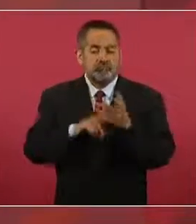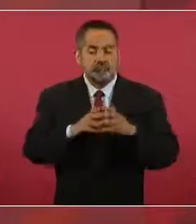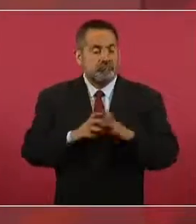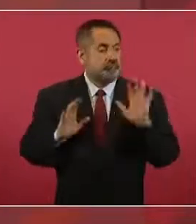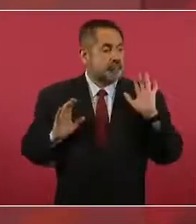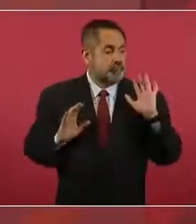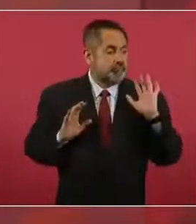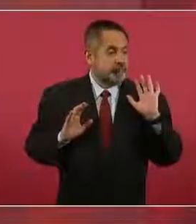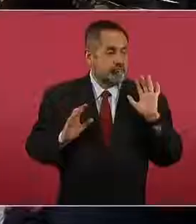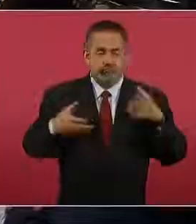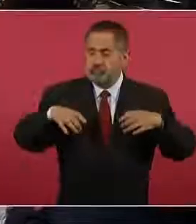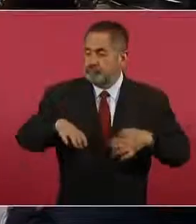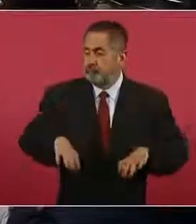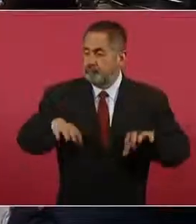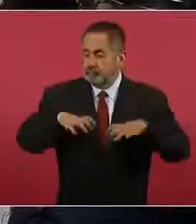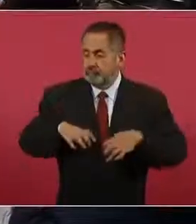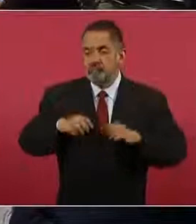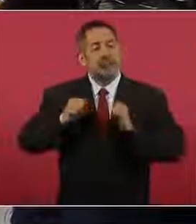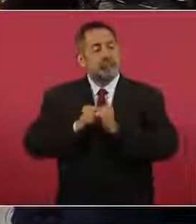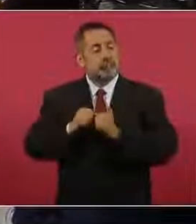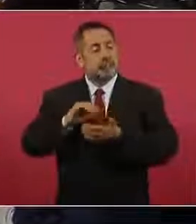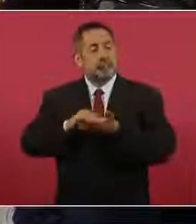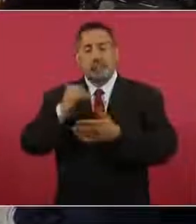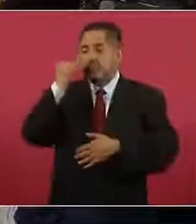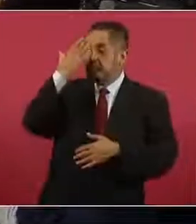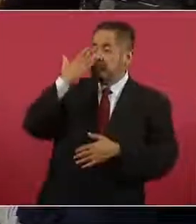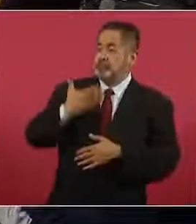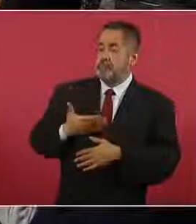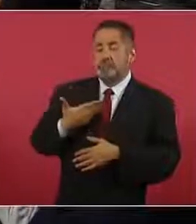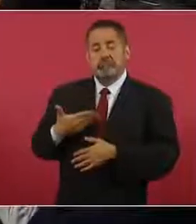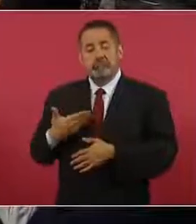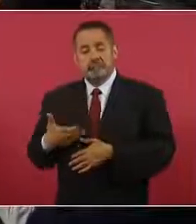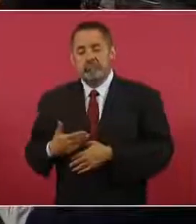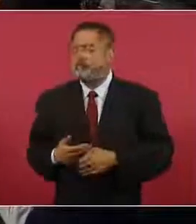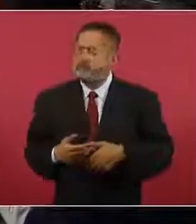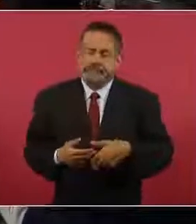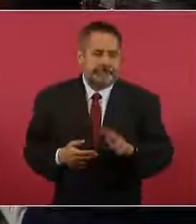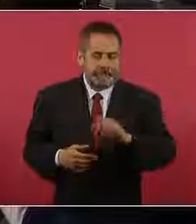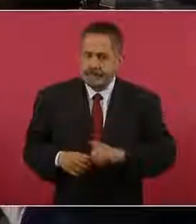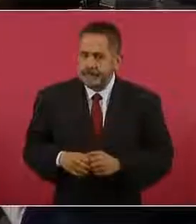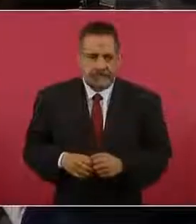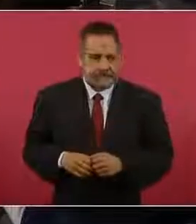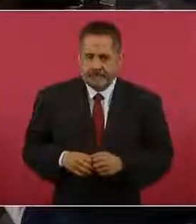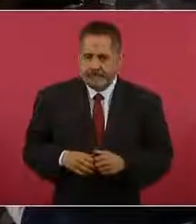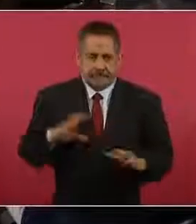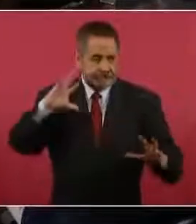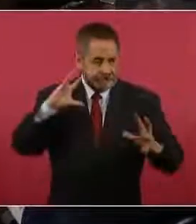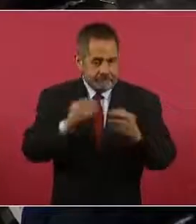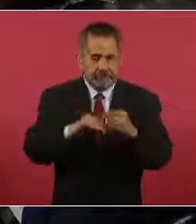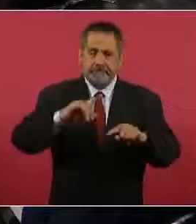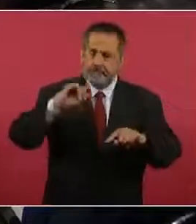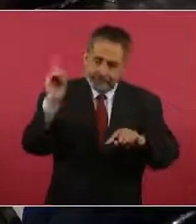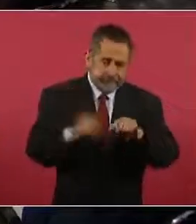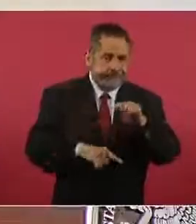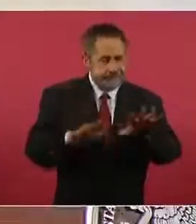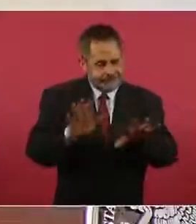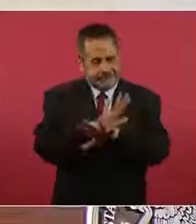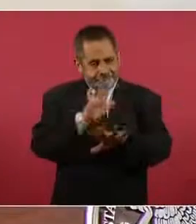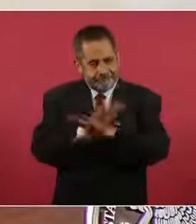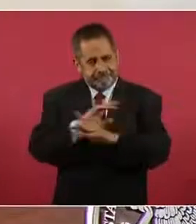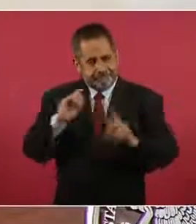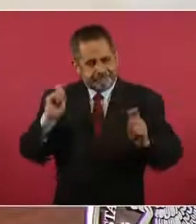ni siquiera su respetabilidad. Entonces, todo eso es lo que tiene que cambiar, ya está